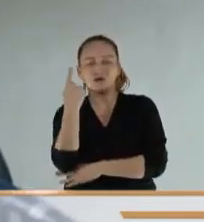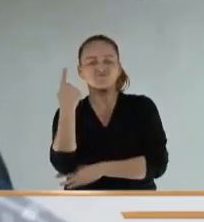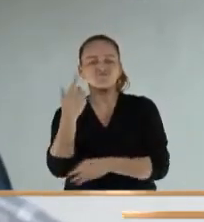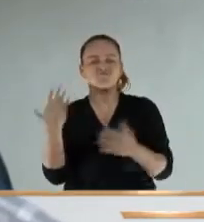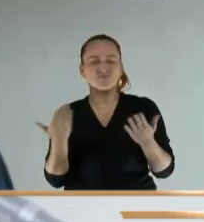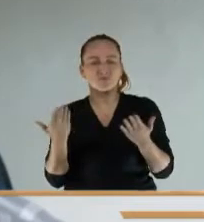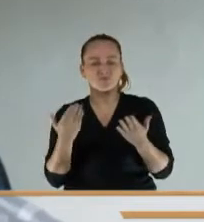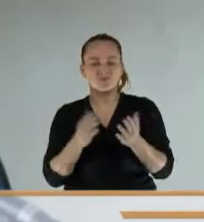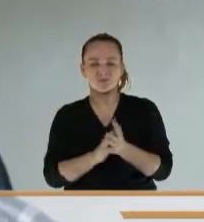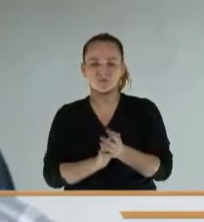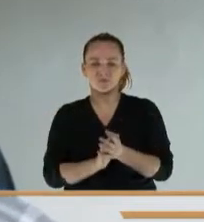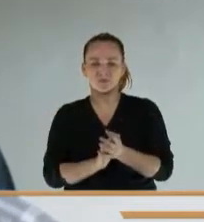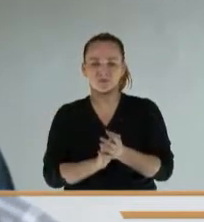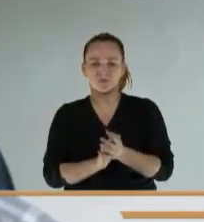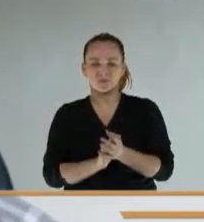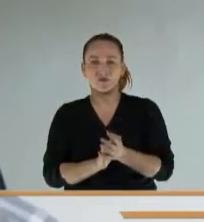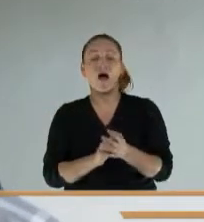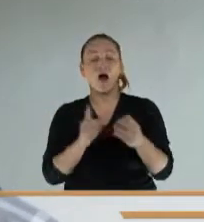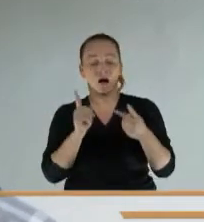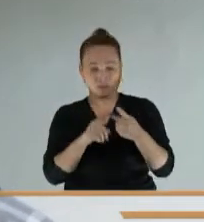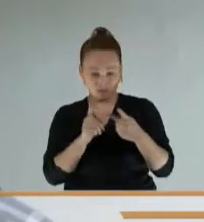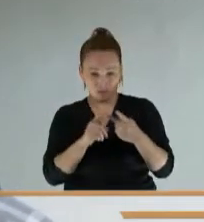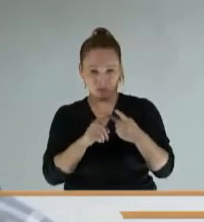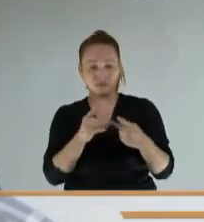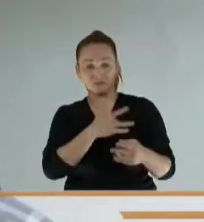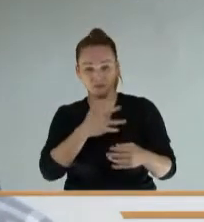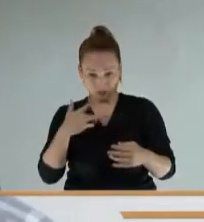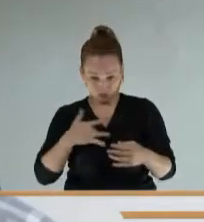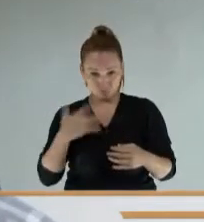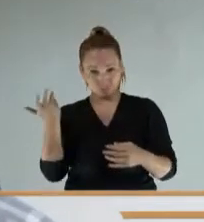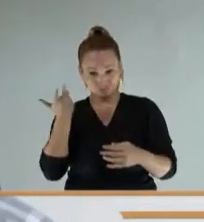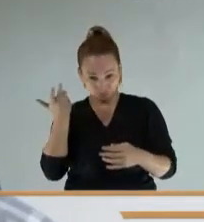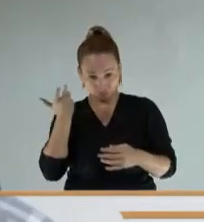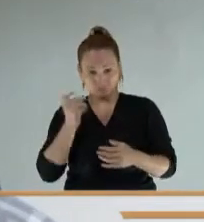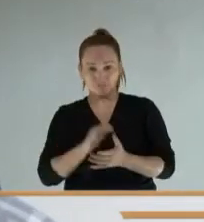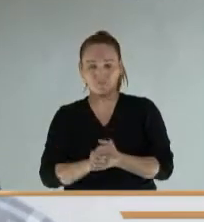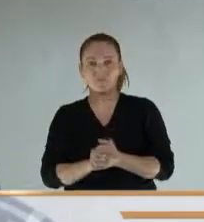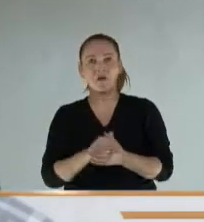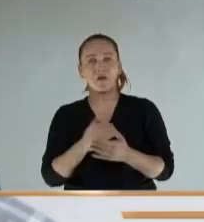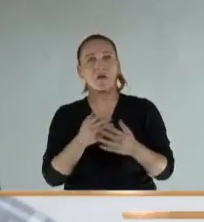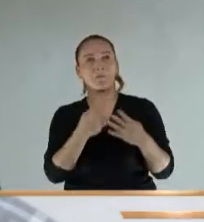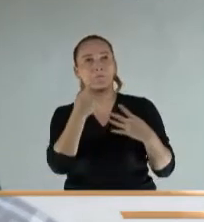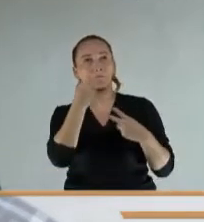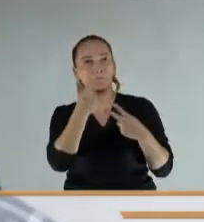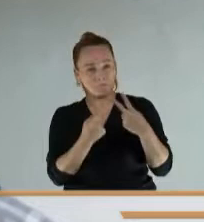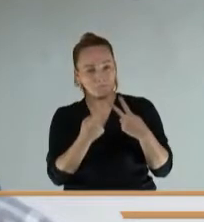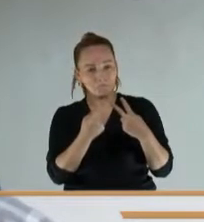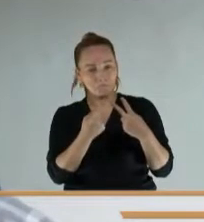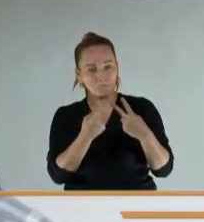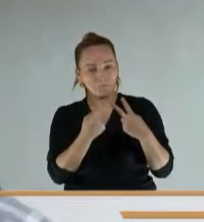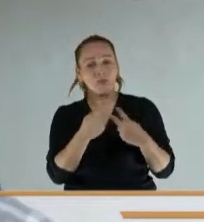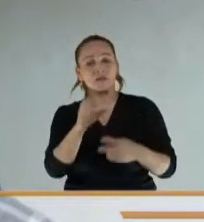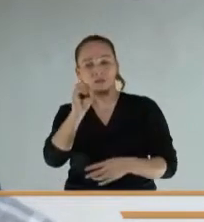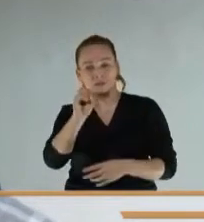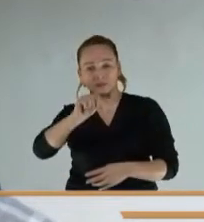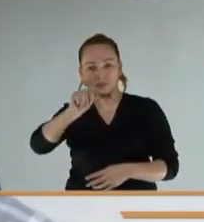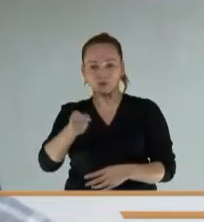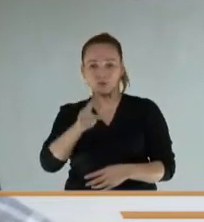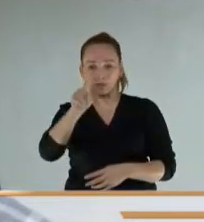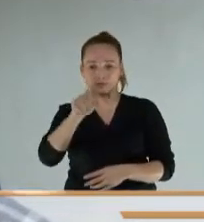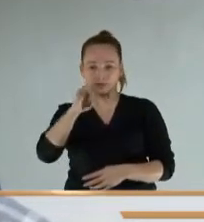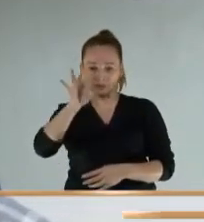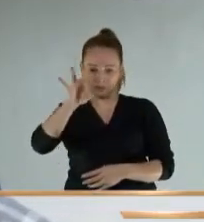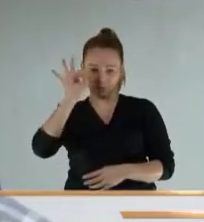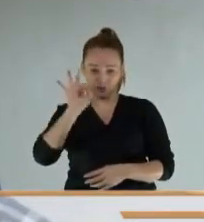la seguridad social. Y en esa vía se va a transferir el 0.6%